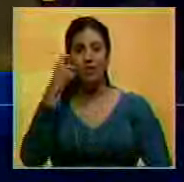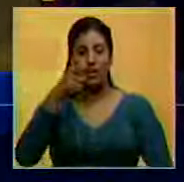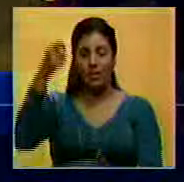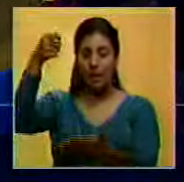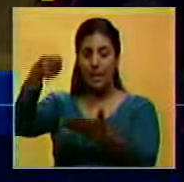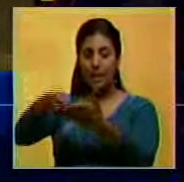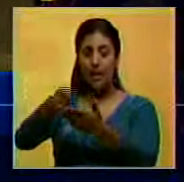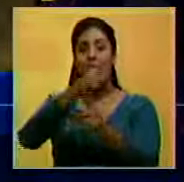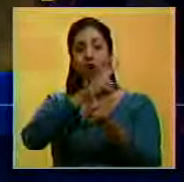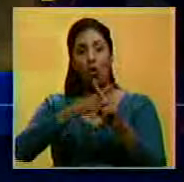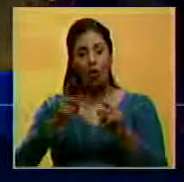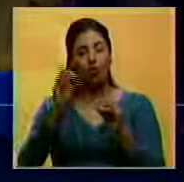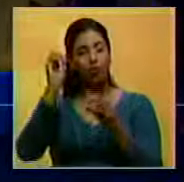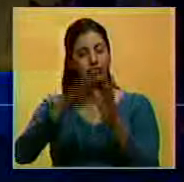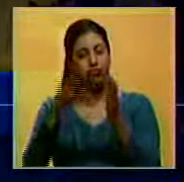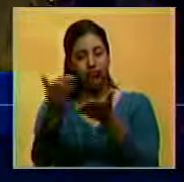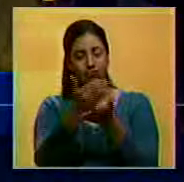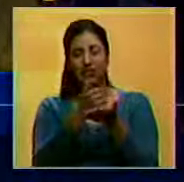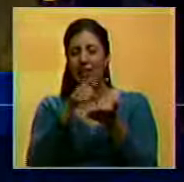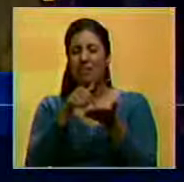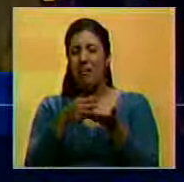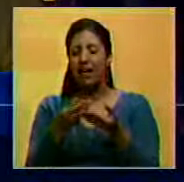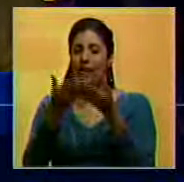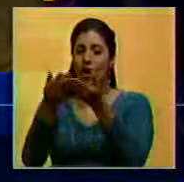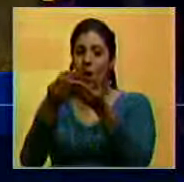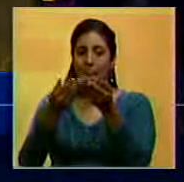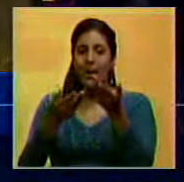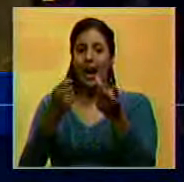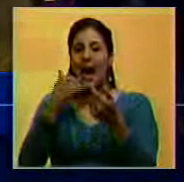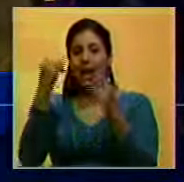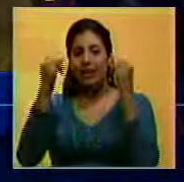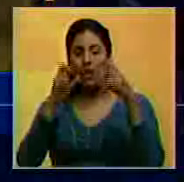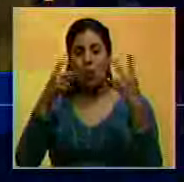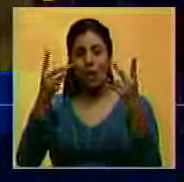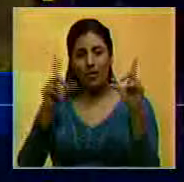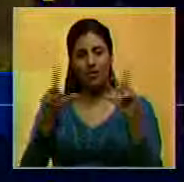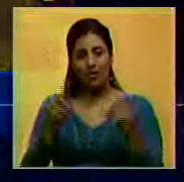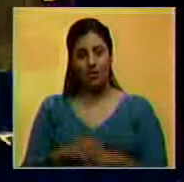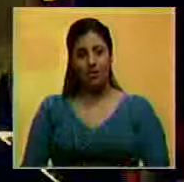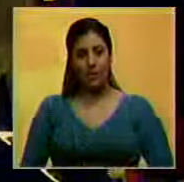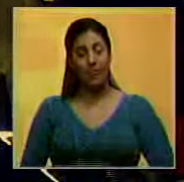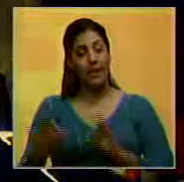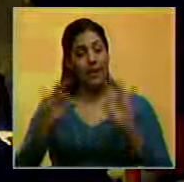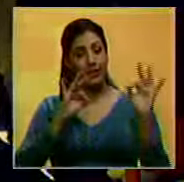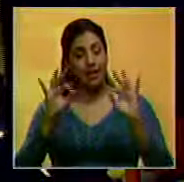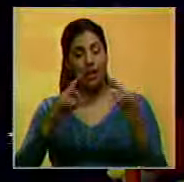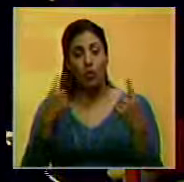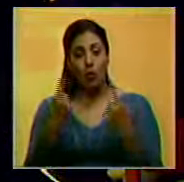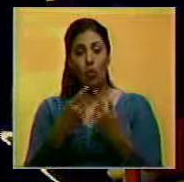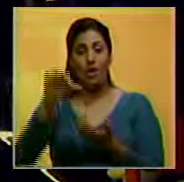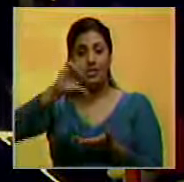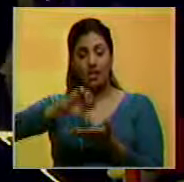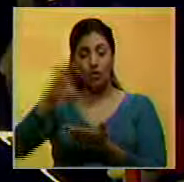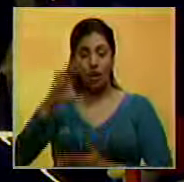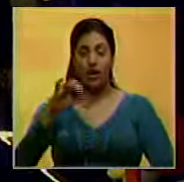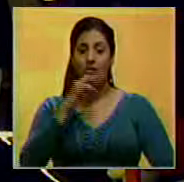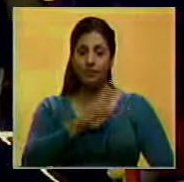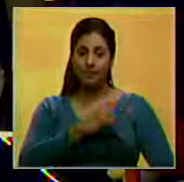Adelantó que gran parte de este fondo irá destinado al impulso de contenido multimedia. Desde el Teatro Junín, Oliver Rodríguez, Noticiero